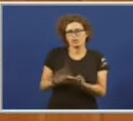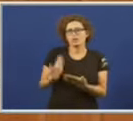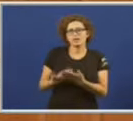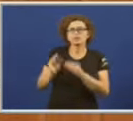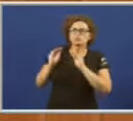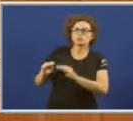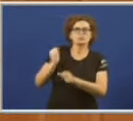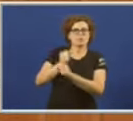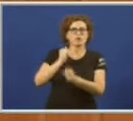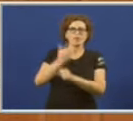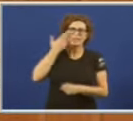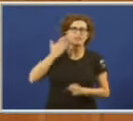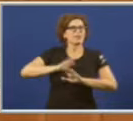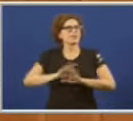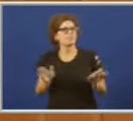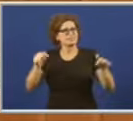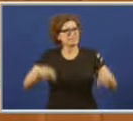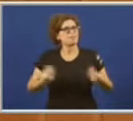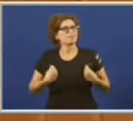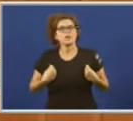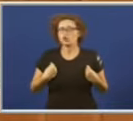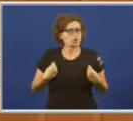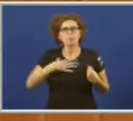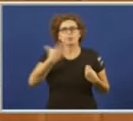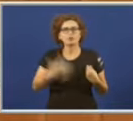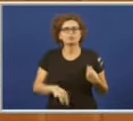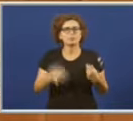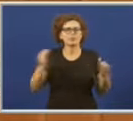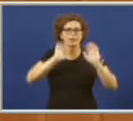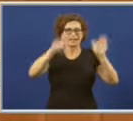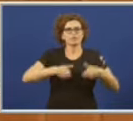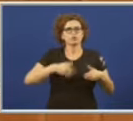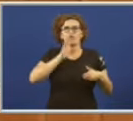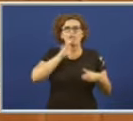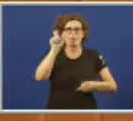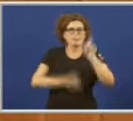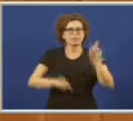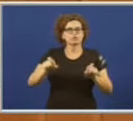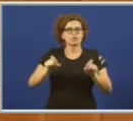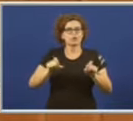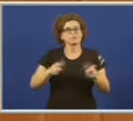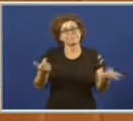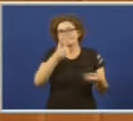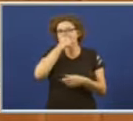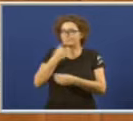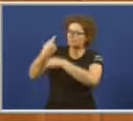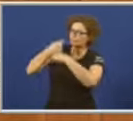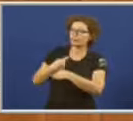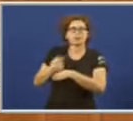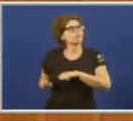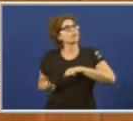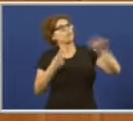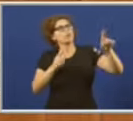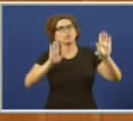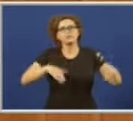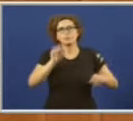só un traballo digno para quem vive aquí, senón posibilitar o retorno daquelas persoas forzadas a emigración nos últimos